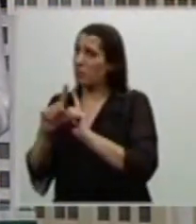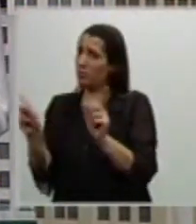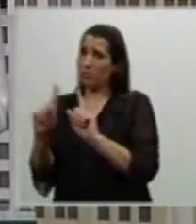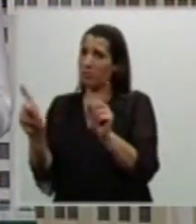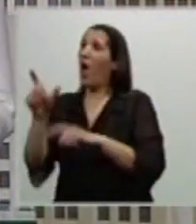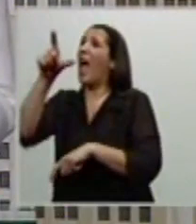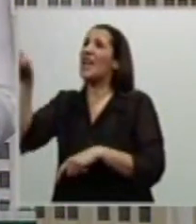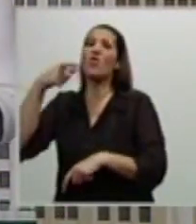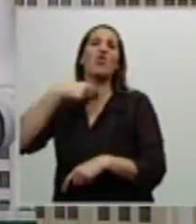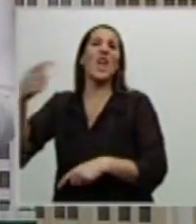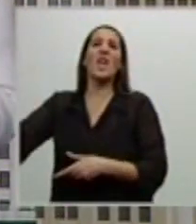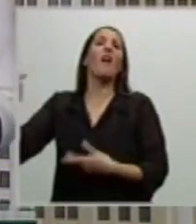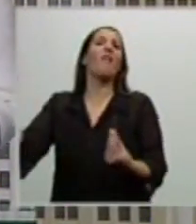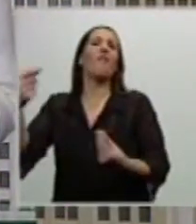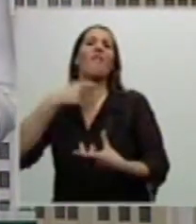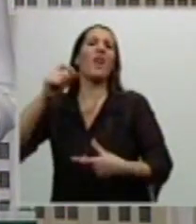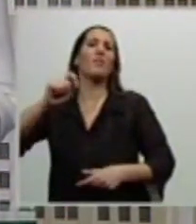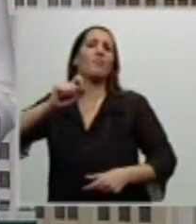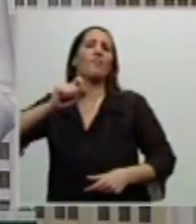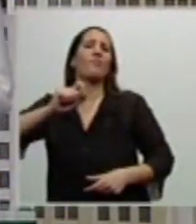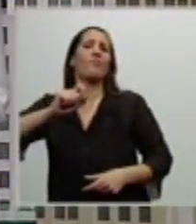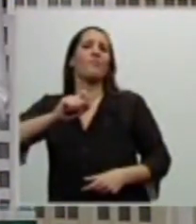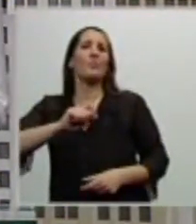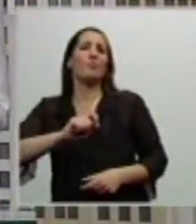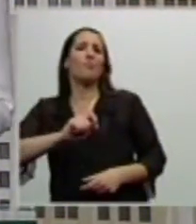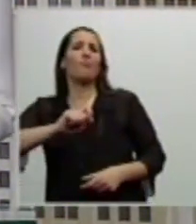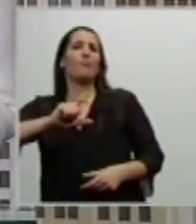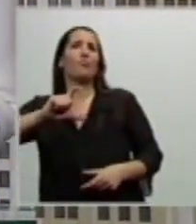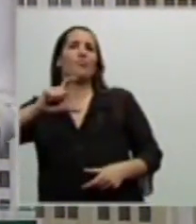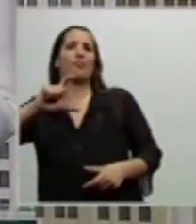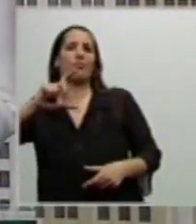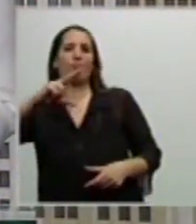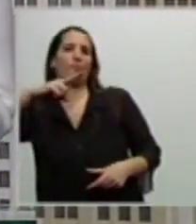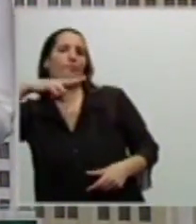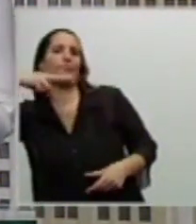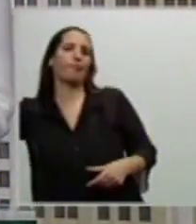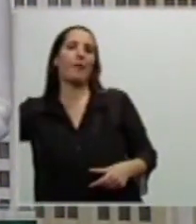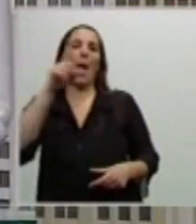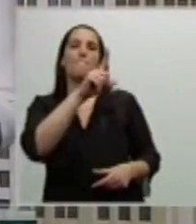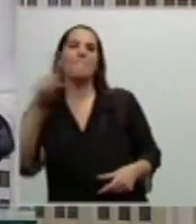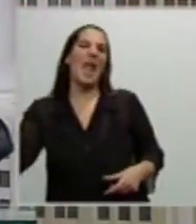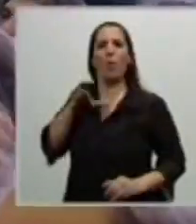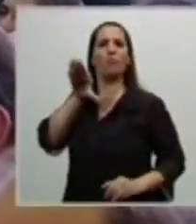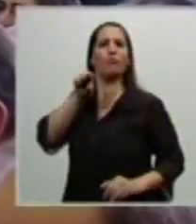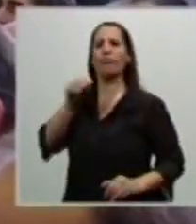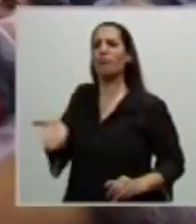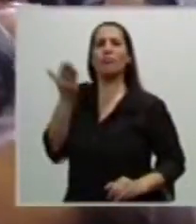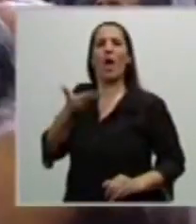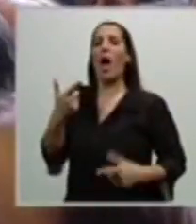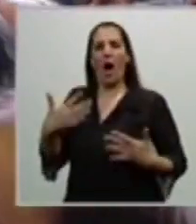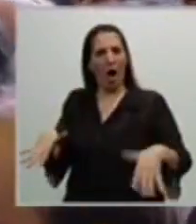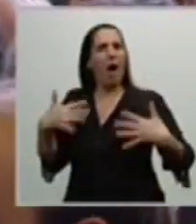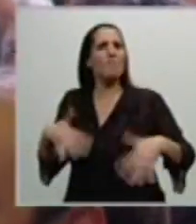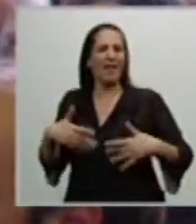quieren exactamente la sentencia casi usuraria que les da en 1.680%. La Argentina